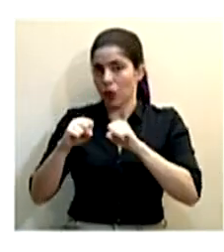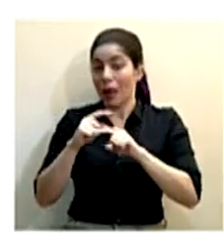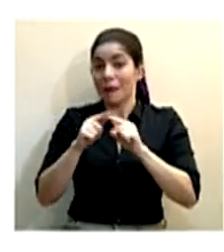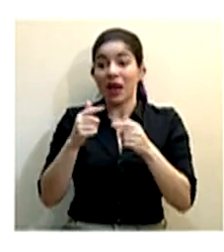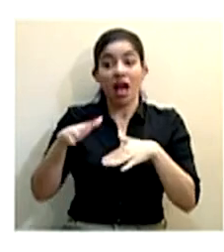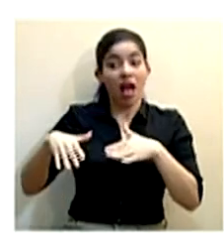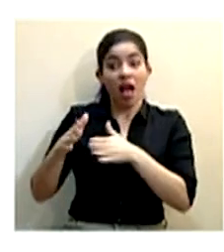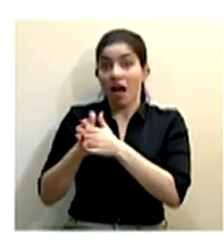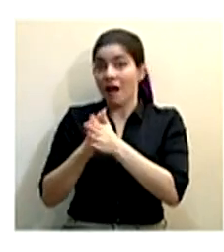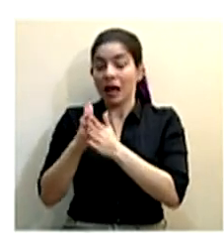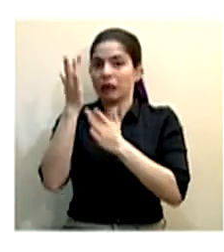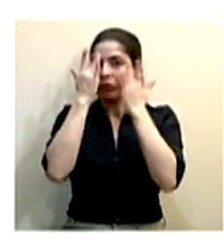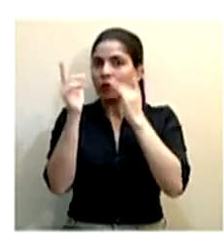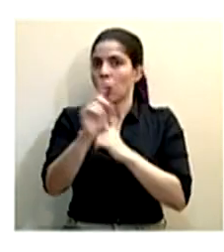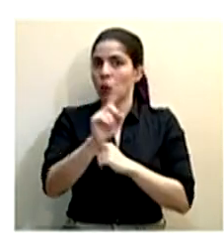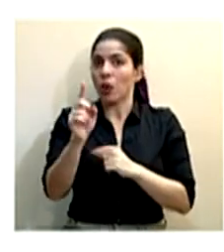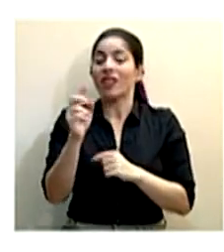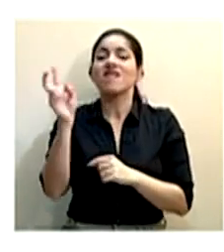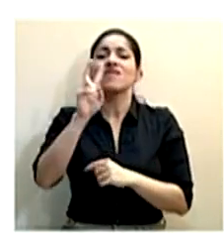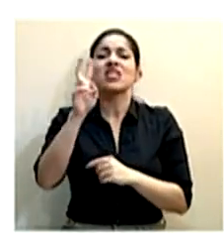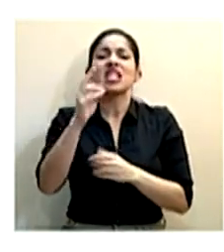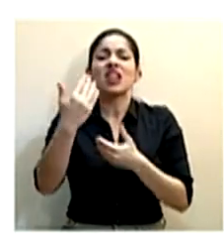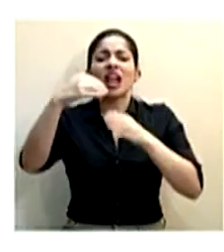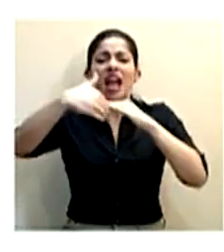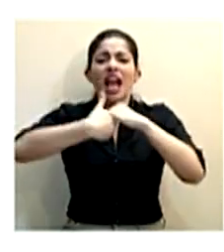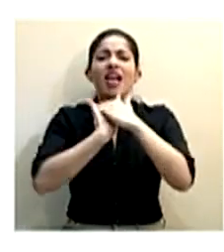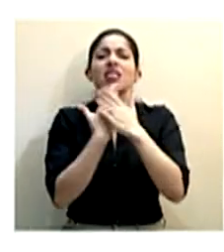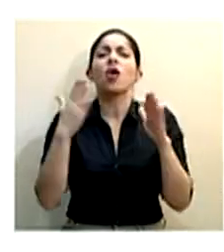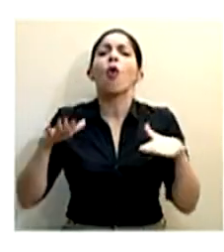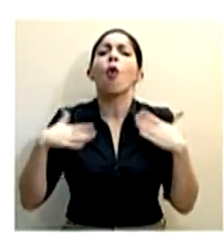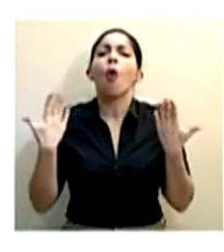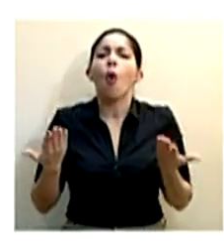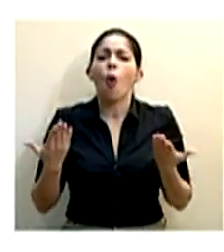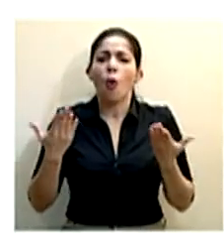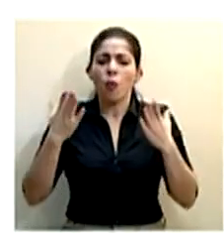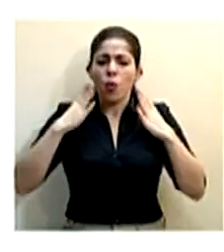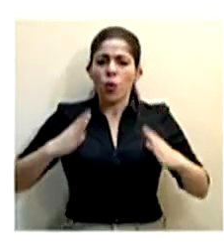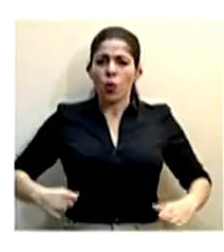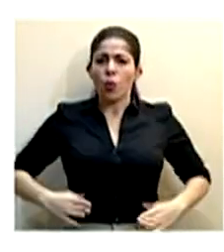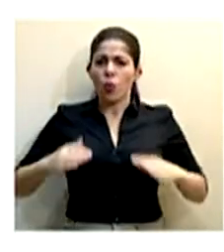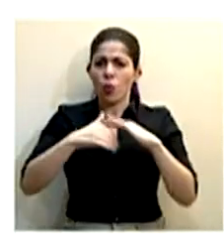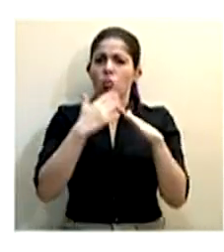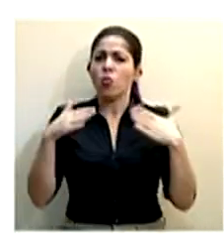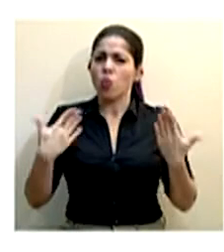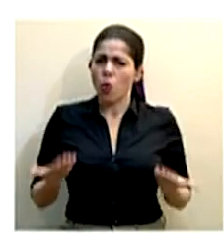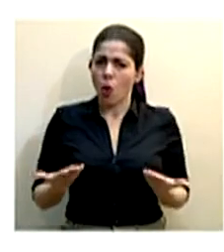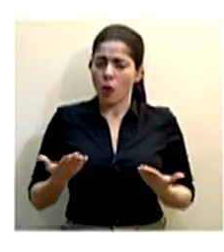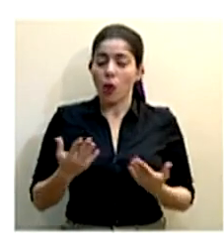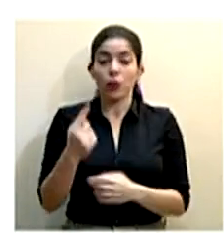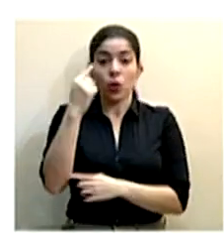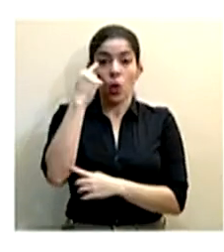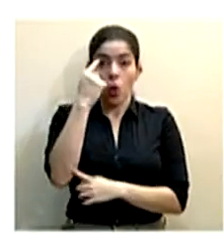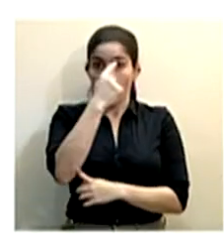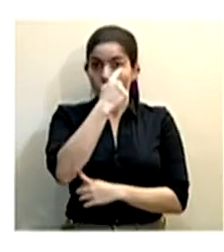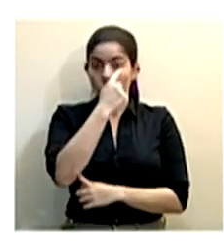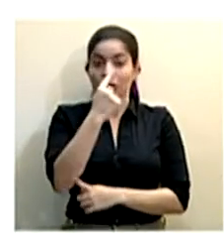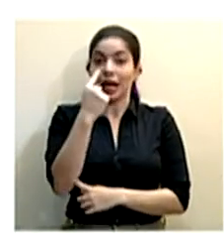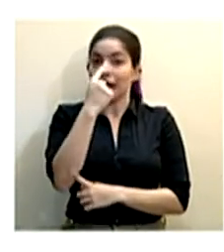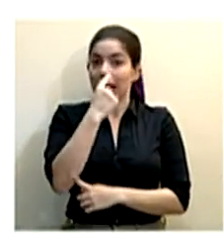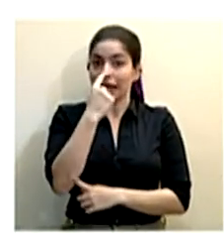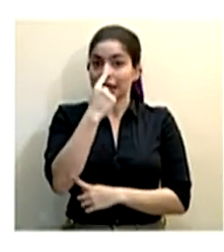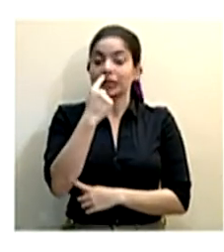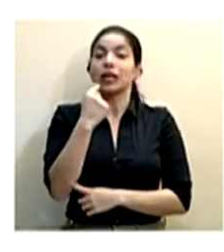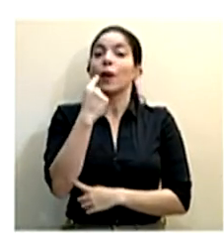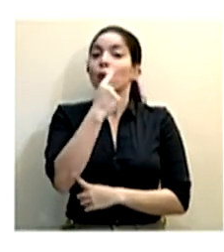que el virus entra por diferentes puntos de entrada en nuestro organismo, los cuales son los ojos, la nariz